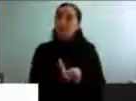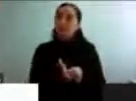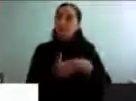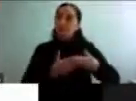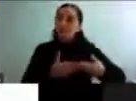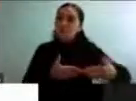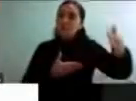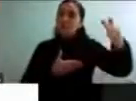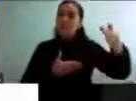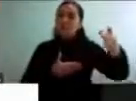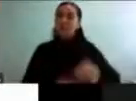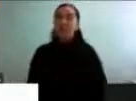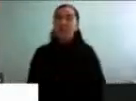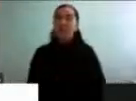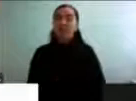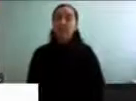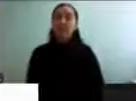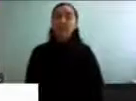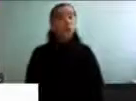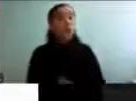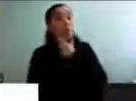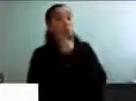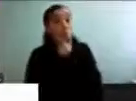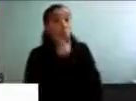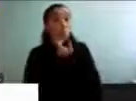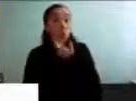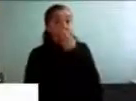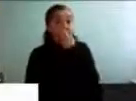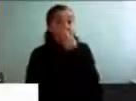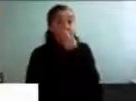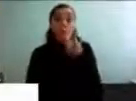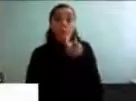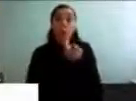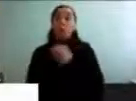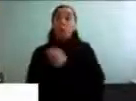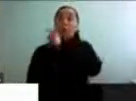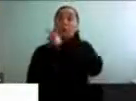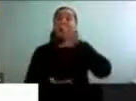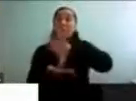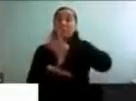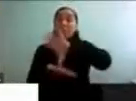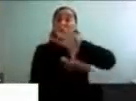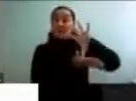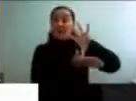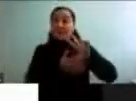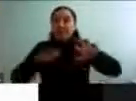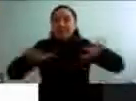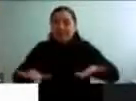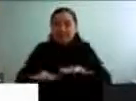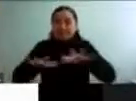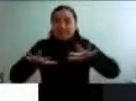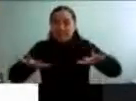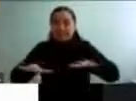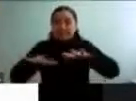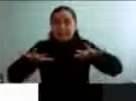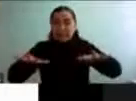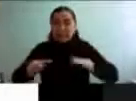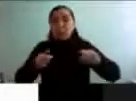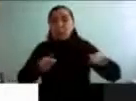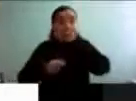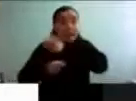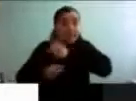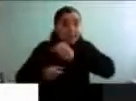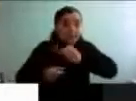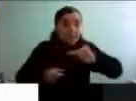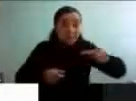Entonces, es bastante curioso porque los países hacen esfuerzo gigantesco para que sus ciudadanos y ciudadanas